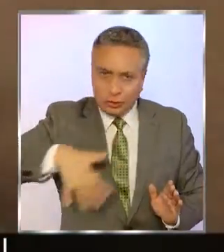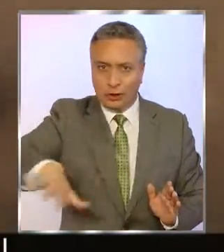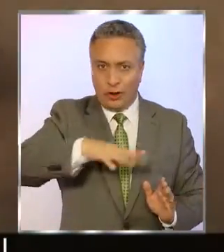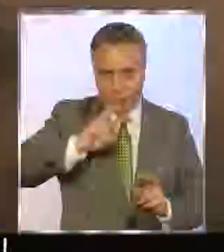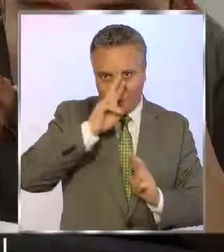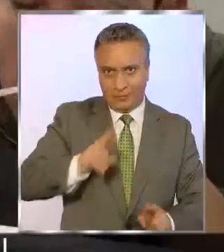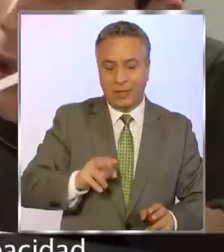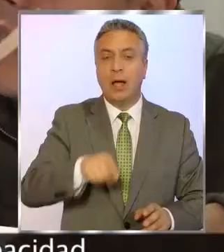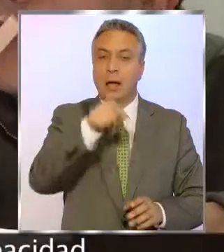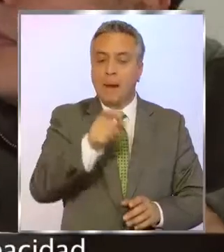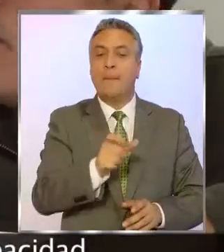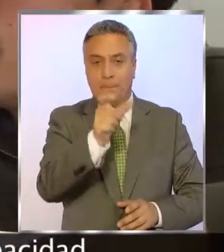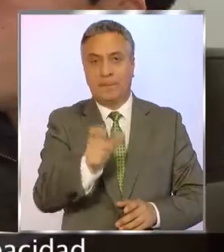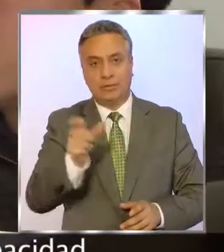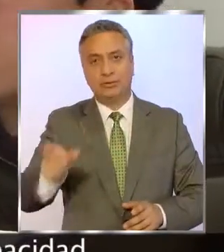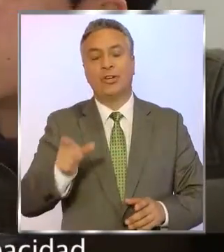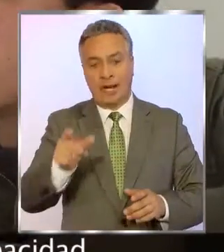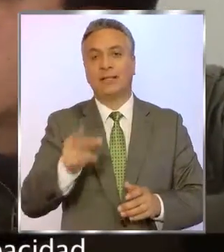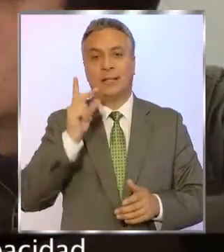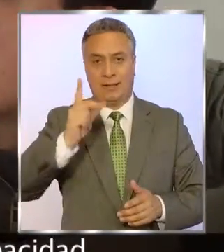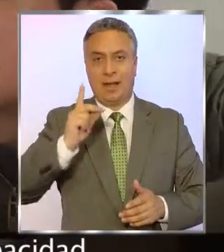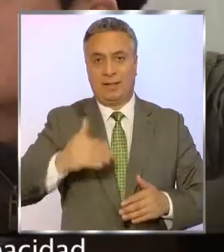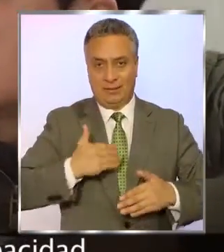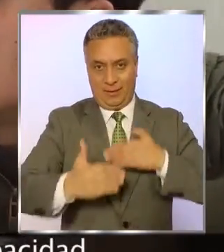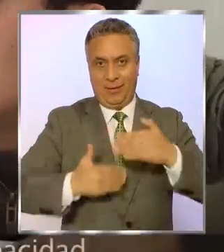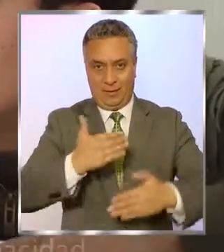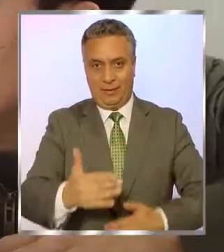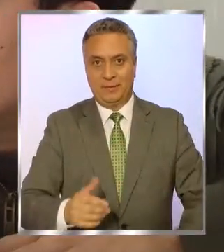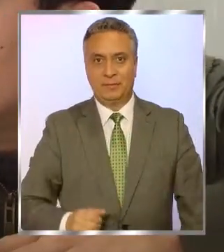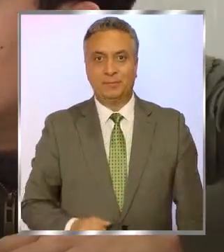en la inclusión social de las personas con discapacidad.